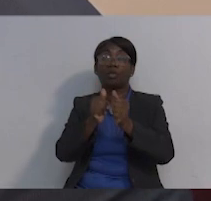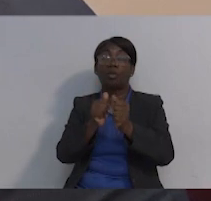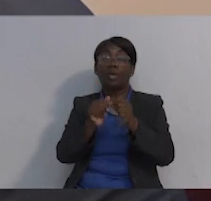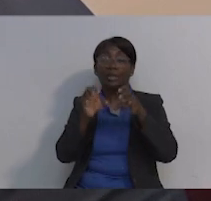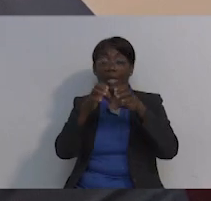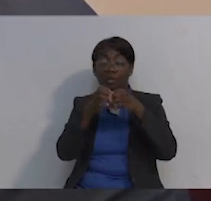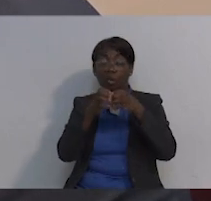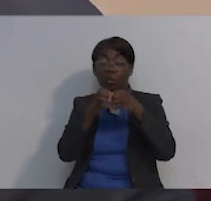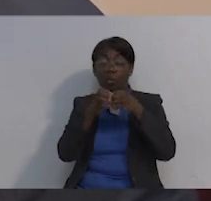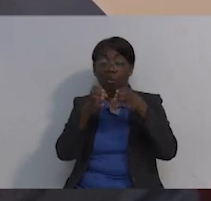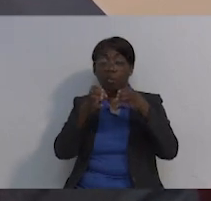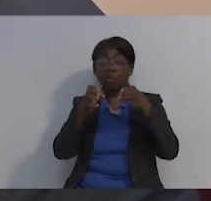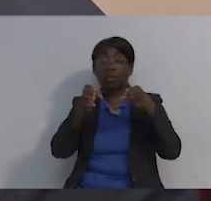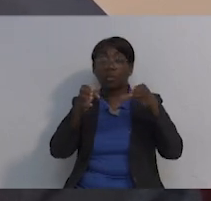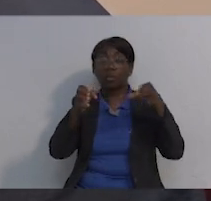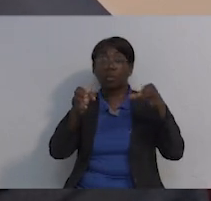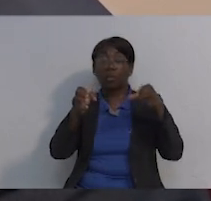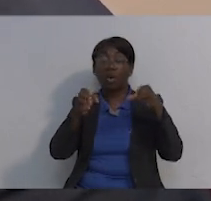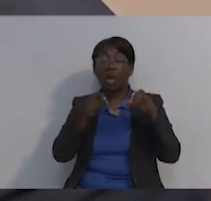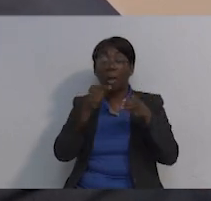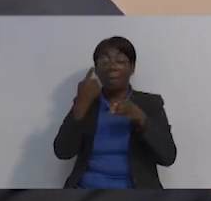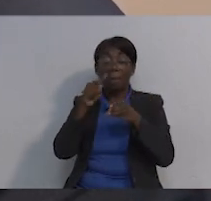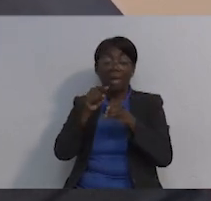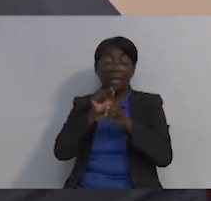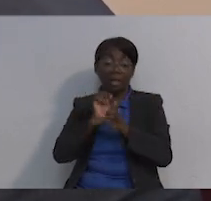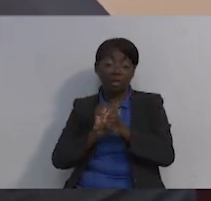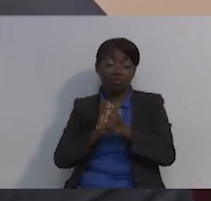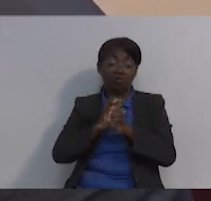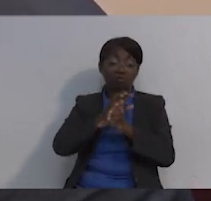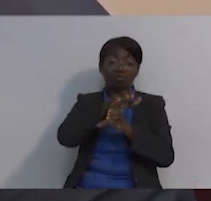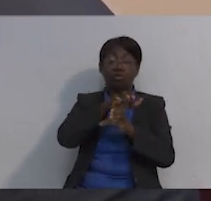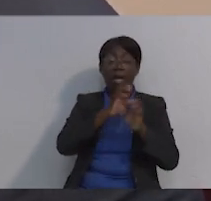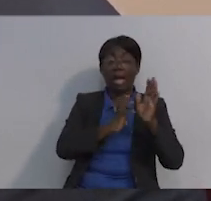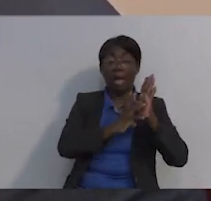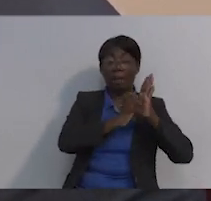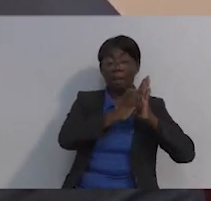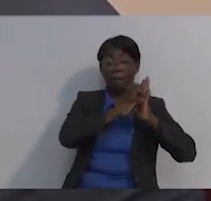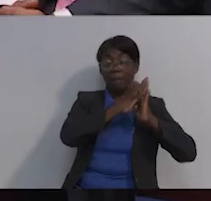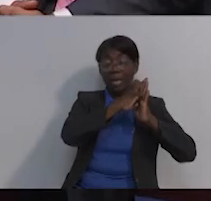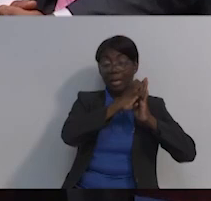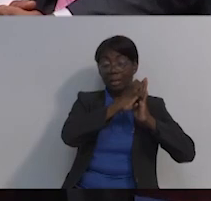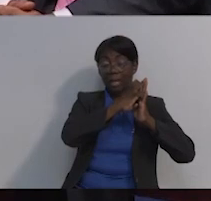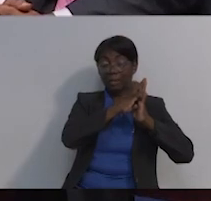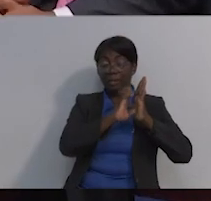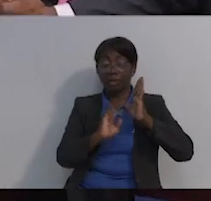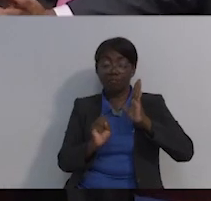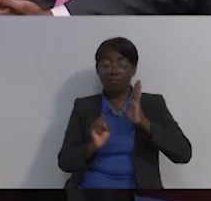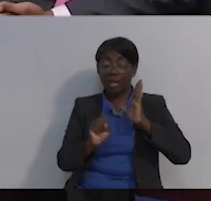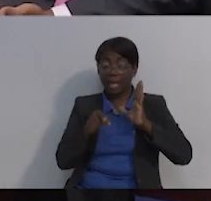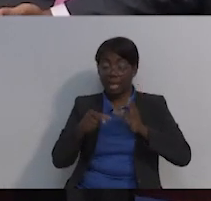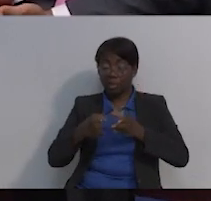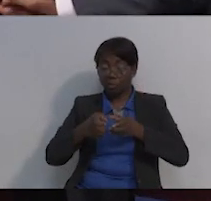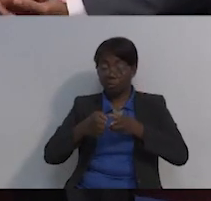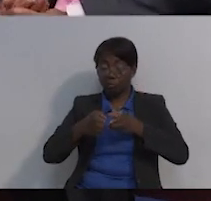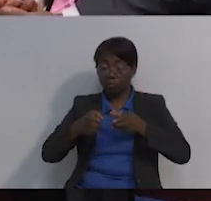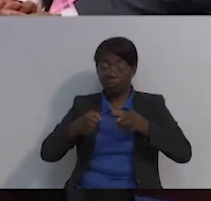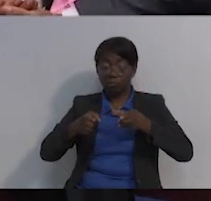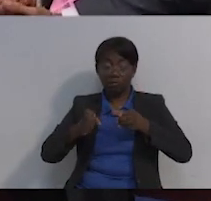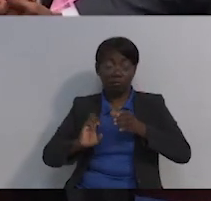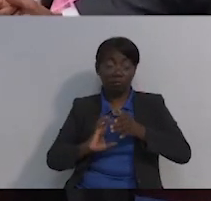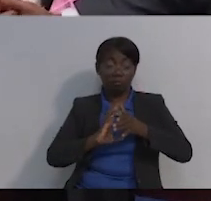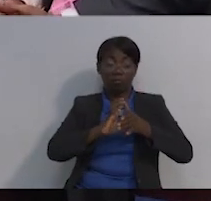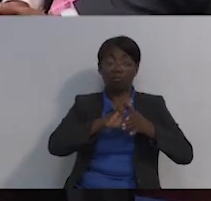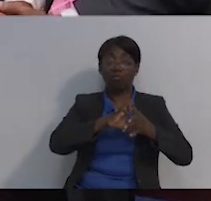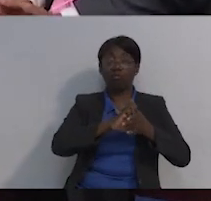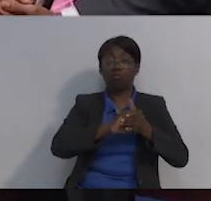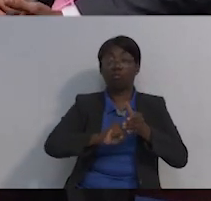específicamente al tumor que está expresando estos receptores. El ejemplo de cáncer de mama es